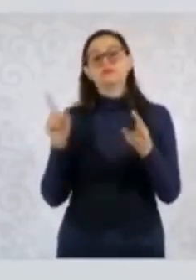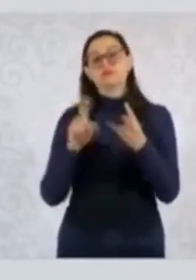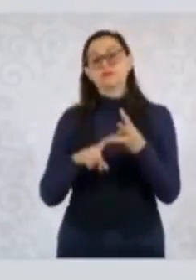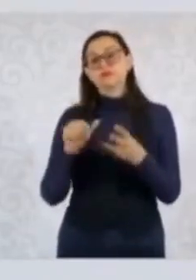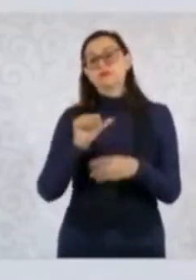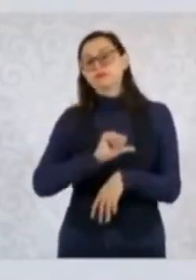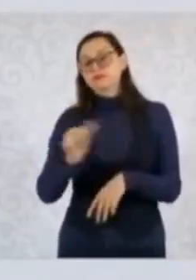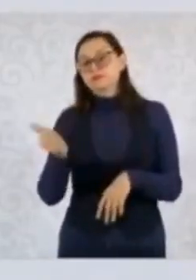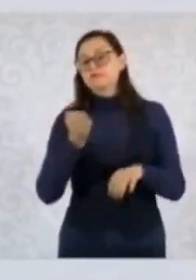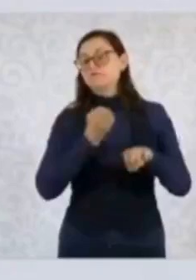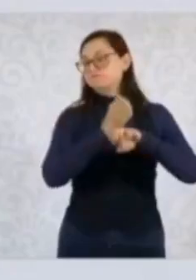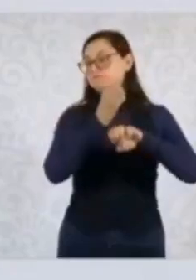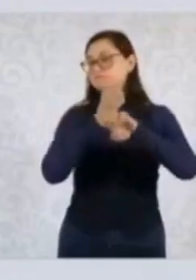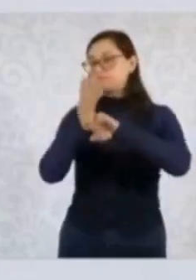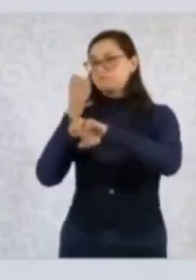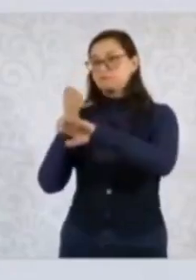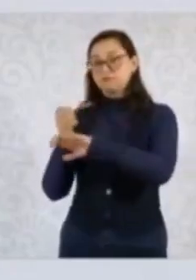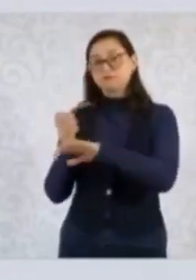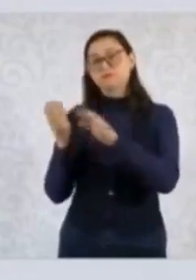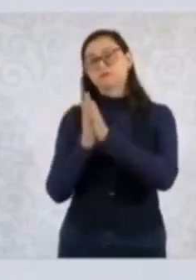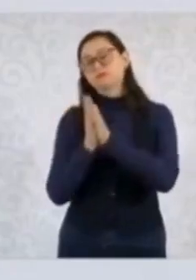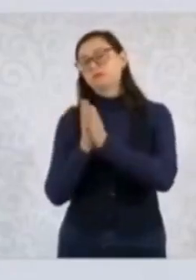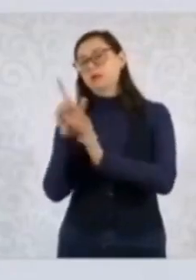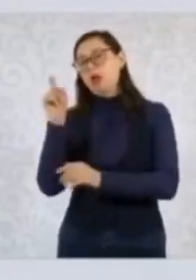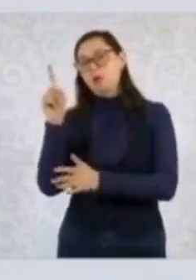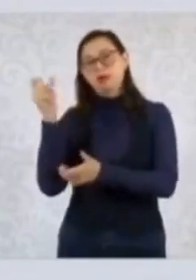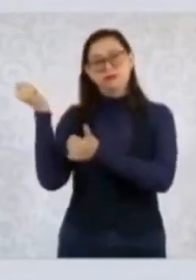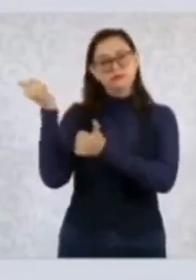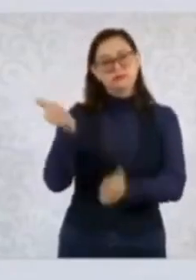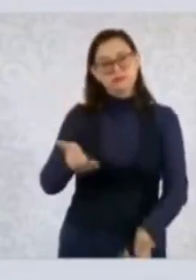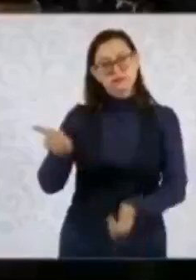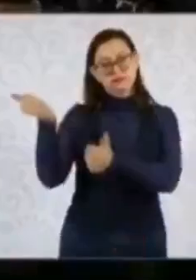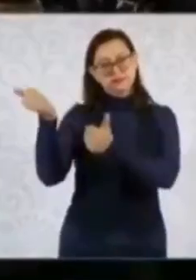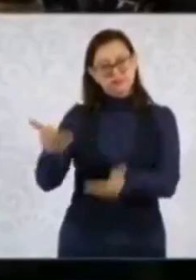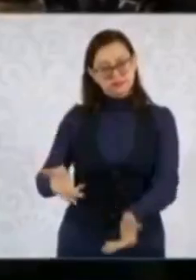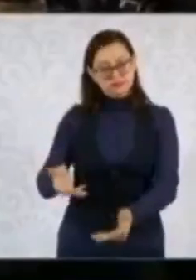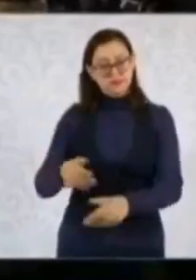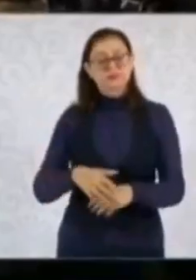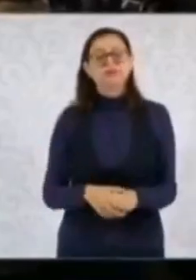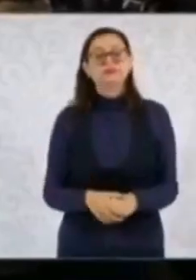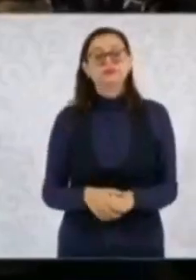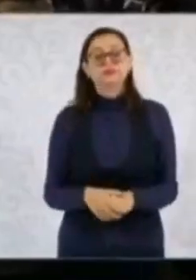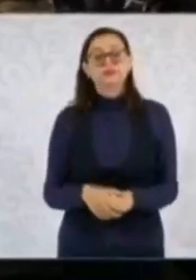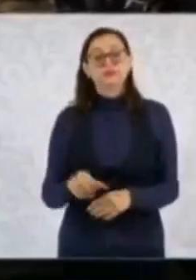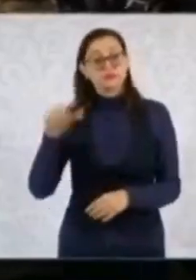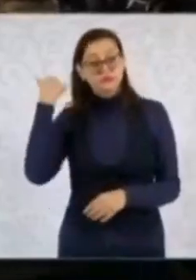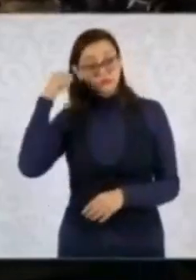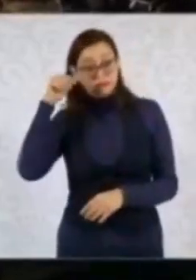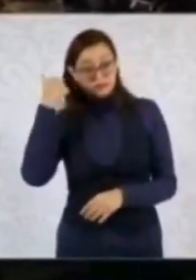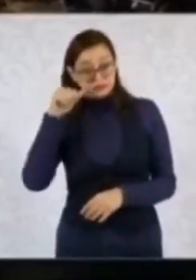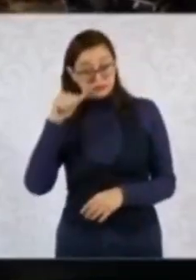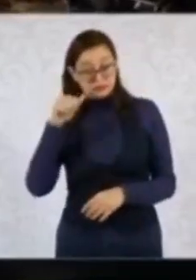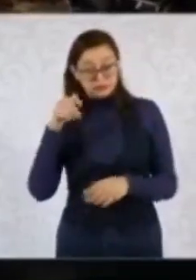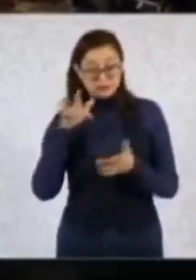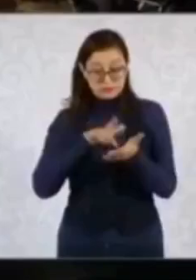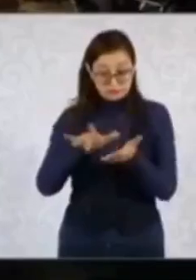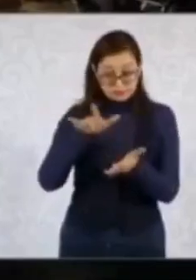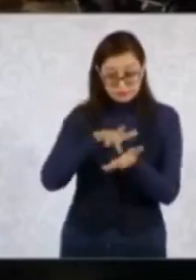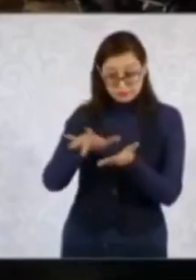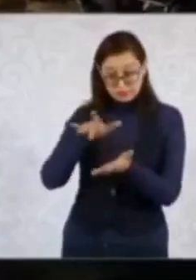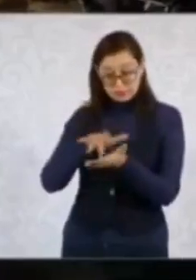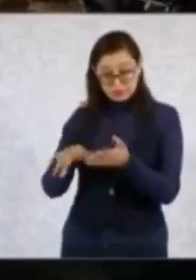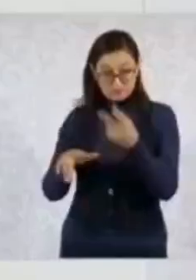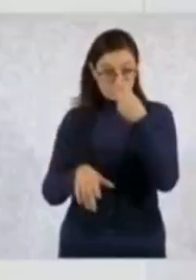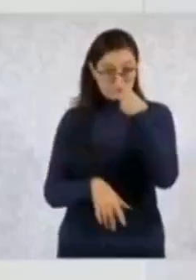entidades que puedan apoyar para el suministro de agua. Y se va a apoyar Acapulco en dos sentidos. Uno, para que operen lo más pronto